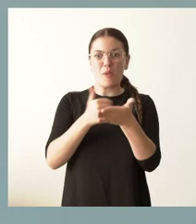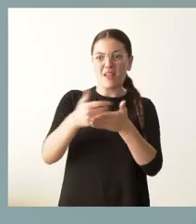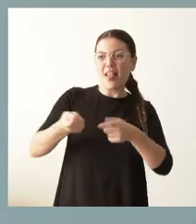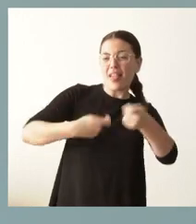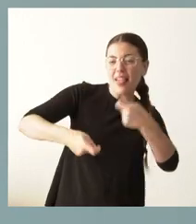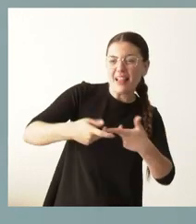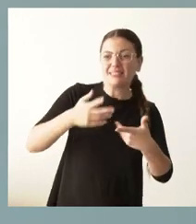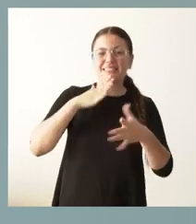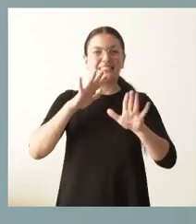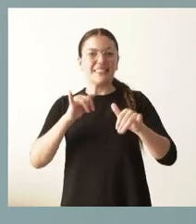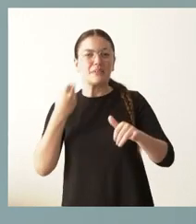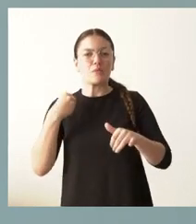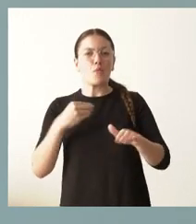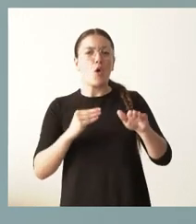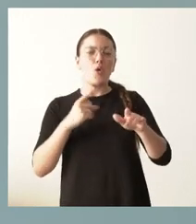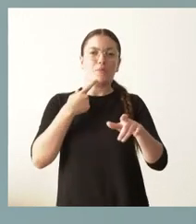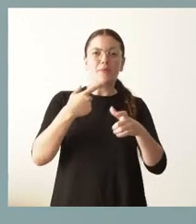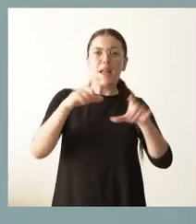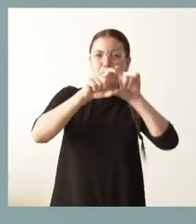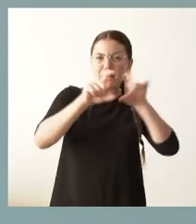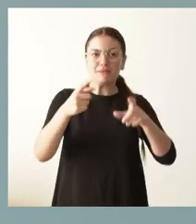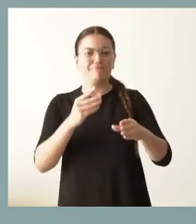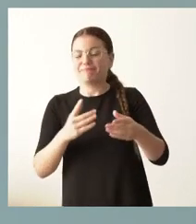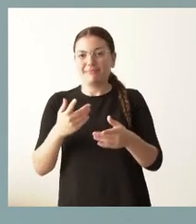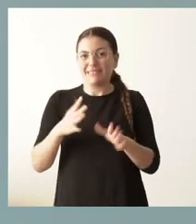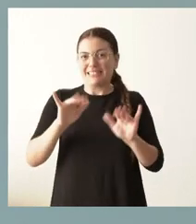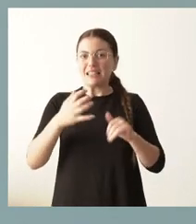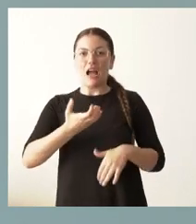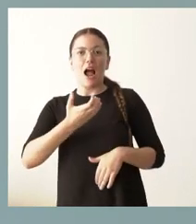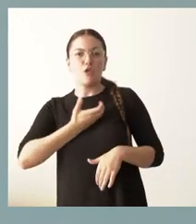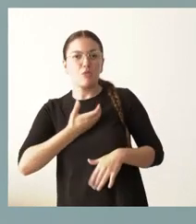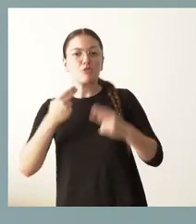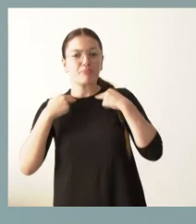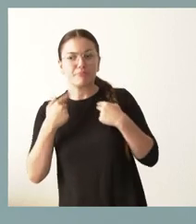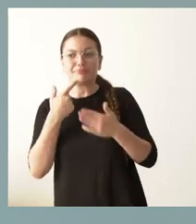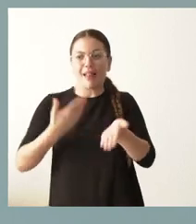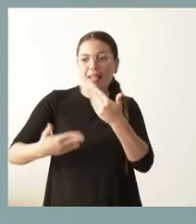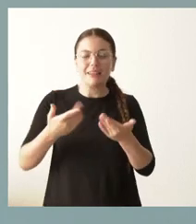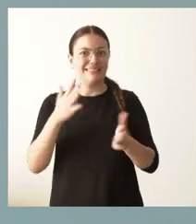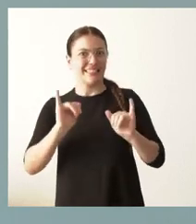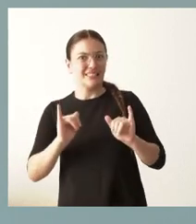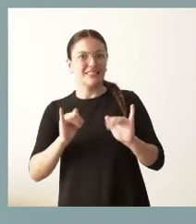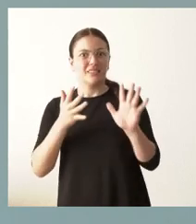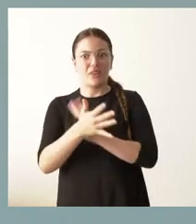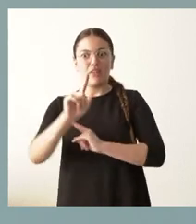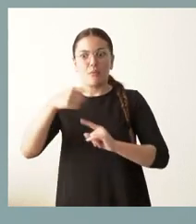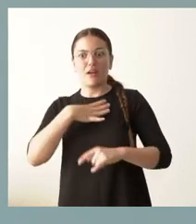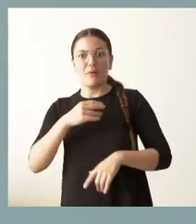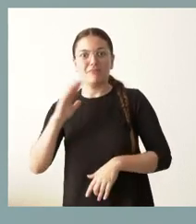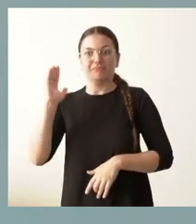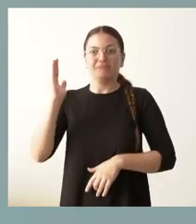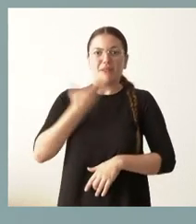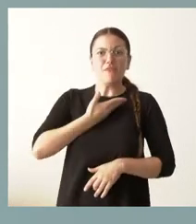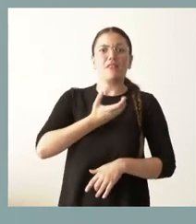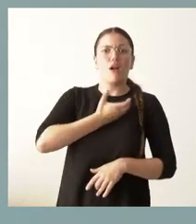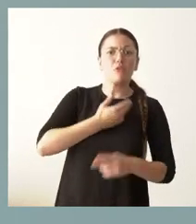productivos, ni con las corporaciones locales. Muchas de esas cuestiones afectan a las corporaciones locales con las que ni siquiera se ha llegado a reunir o